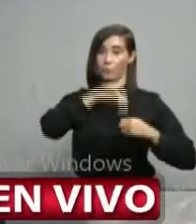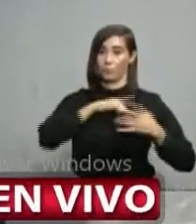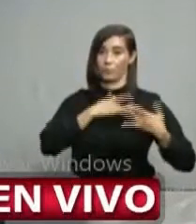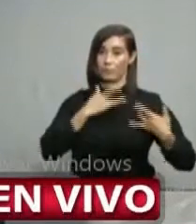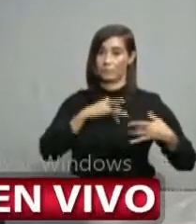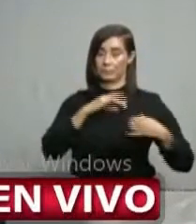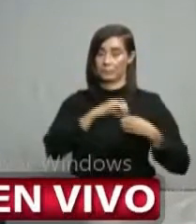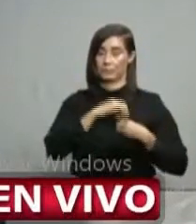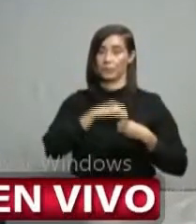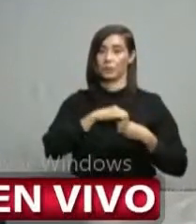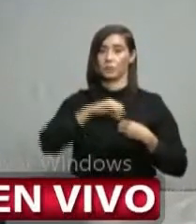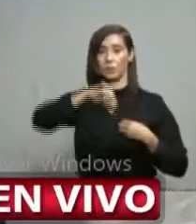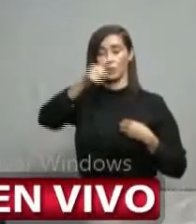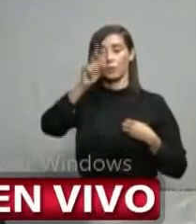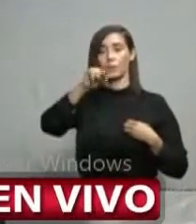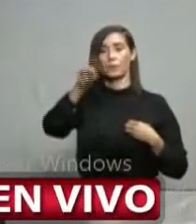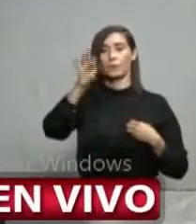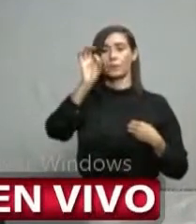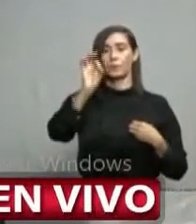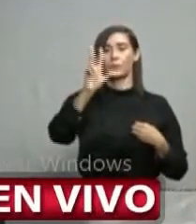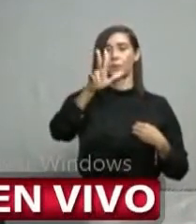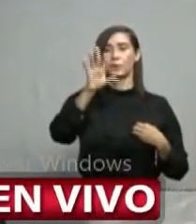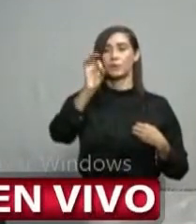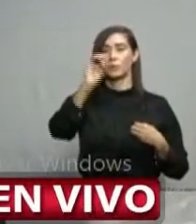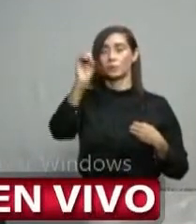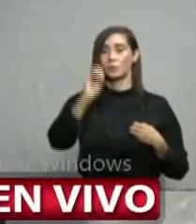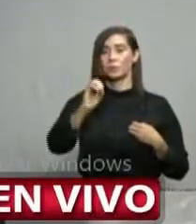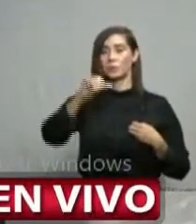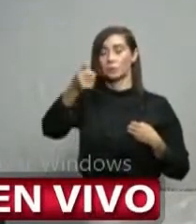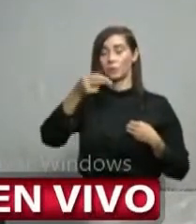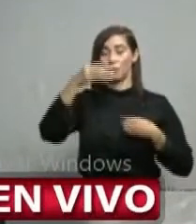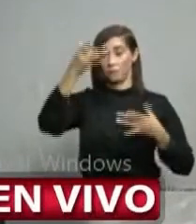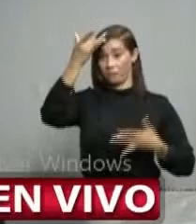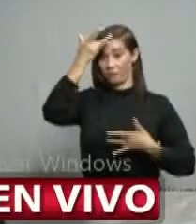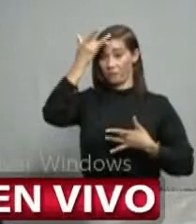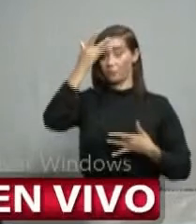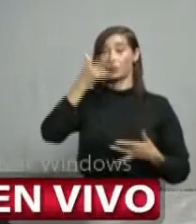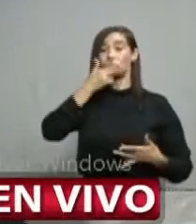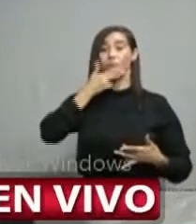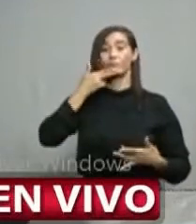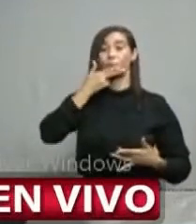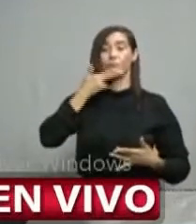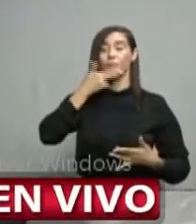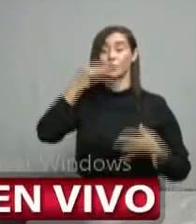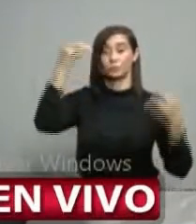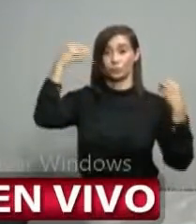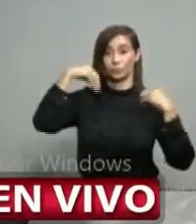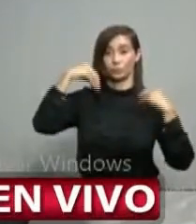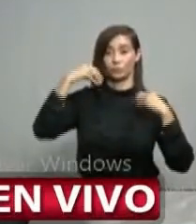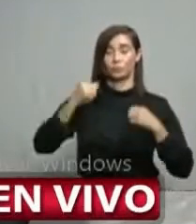el 22.31% diabetes mellitus.